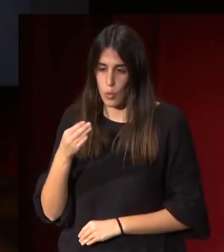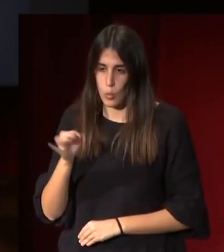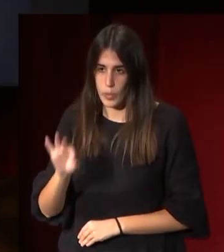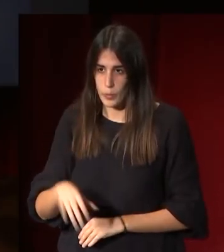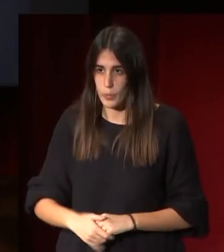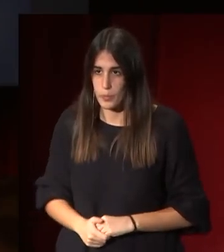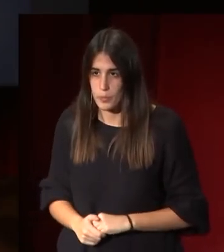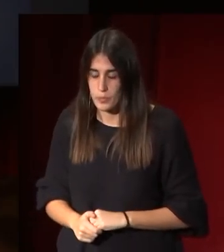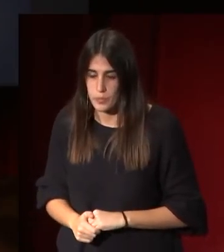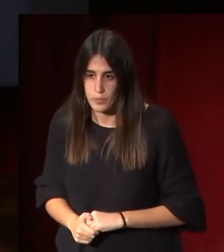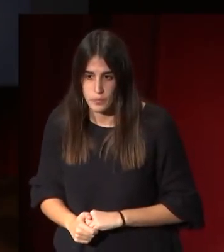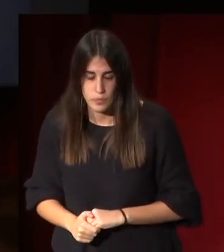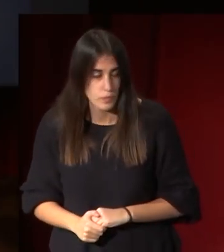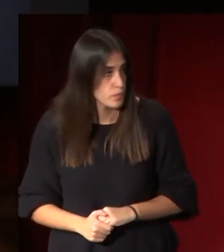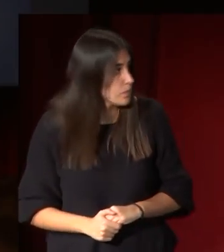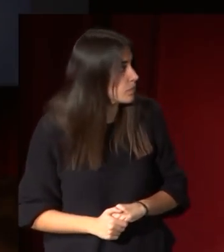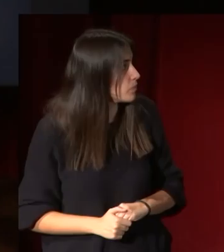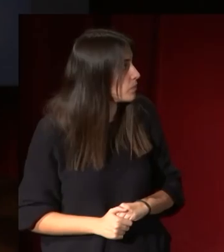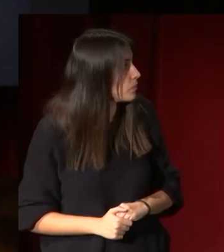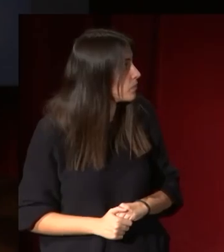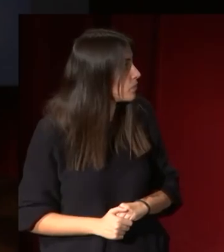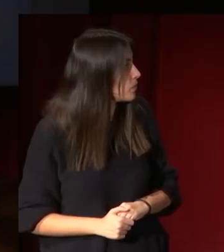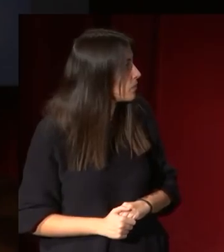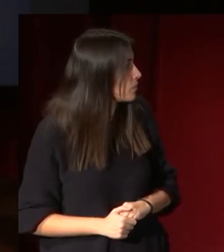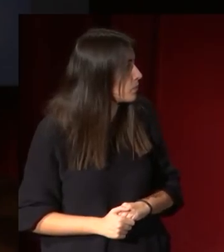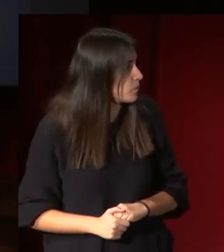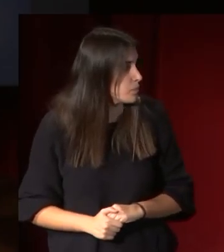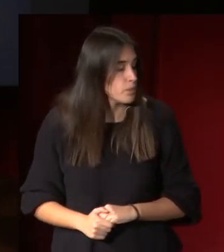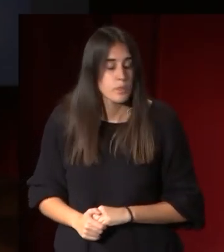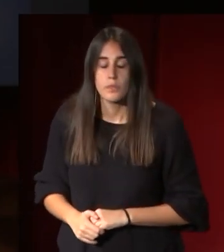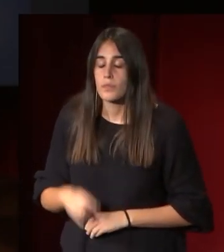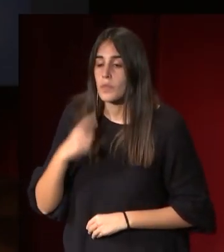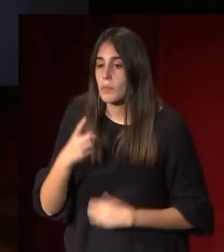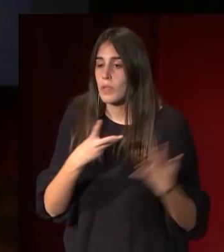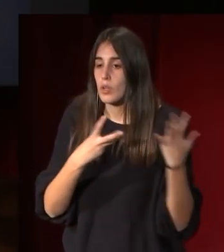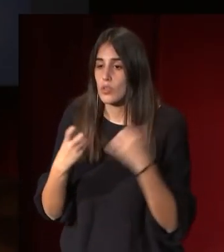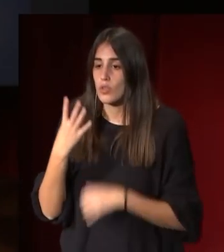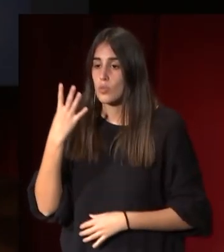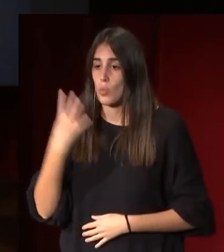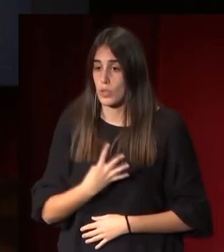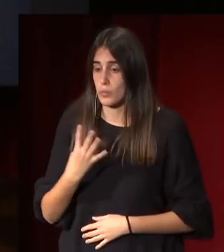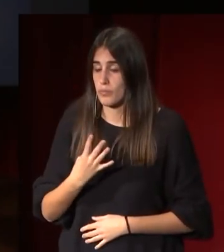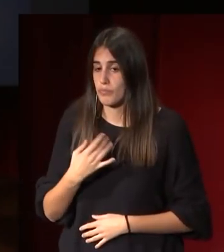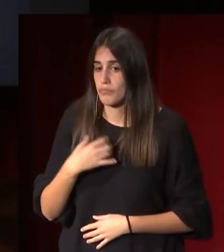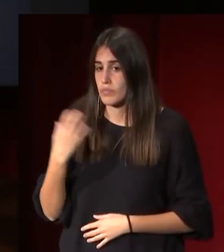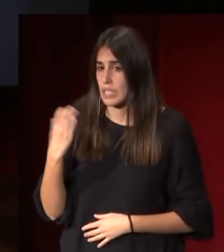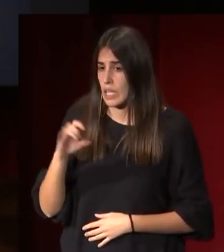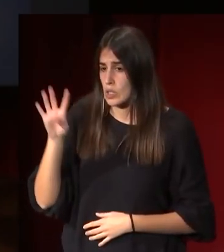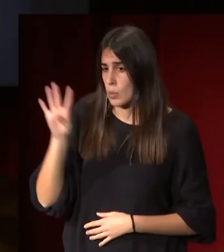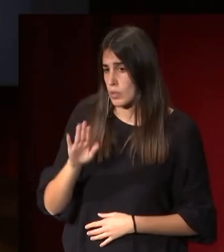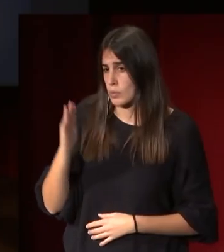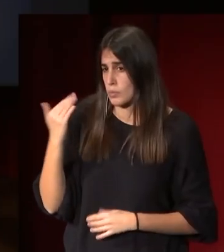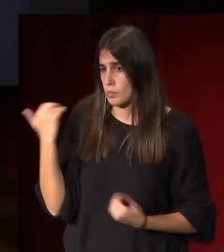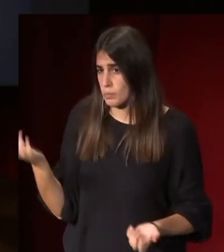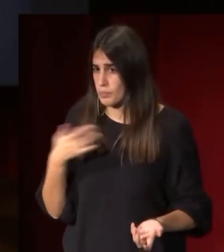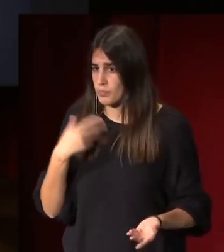Y en 1804, Carlos IV, que está estudiando